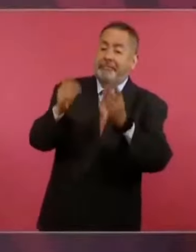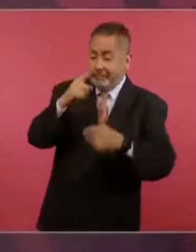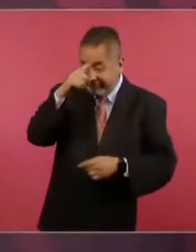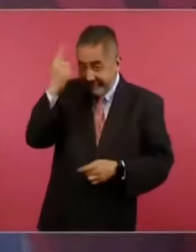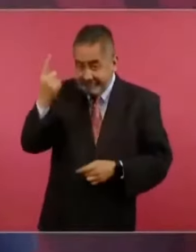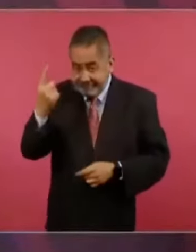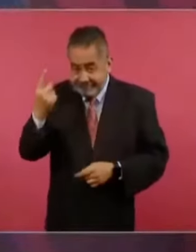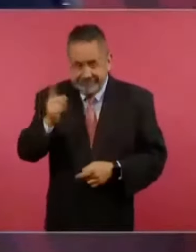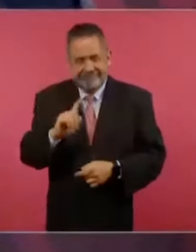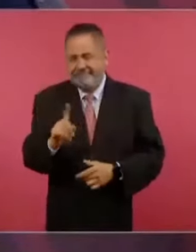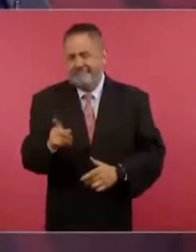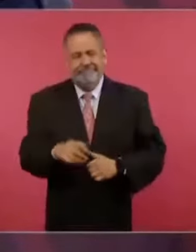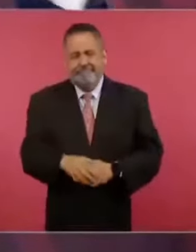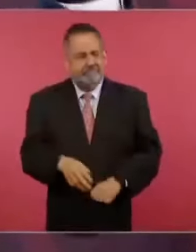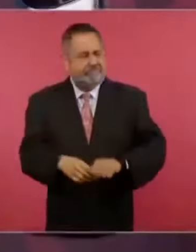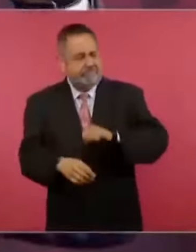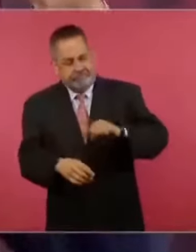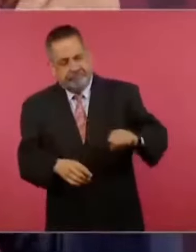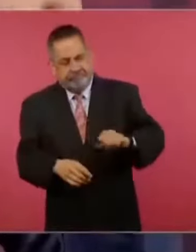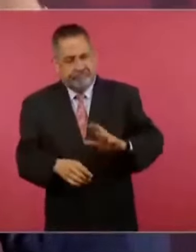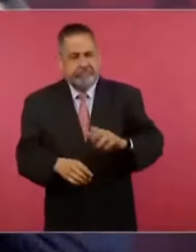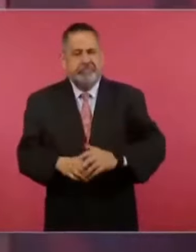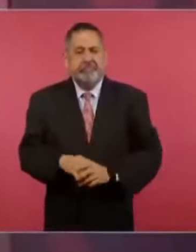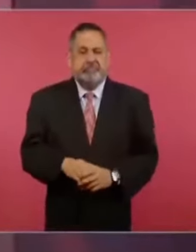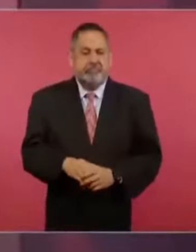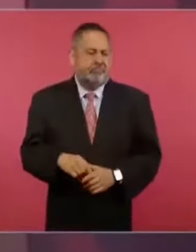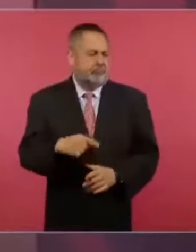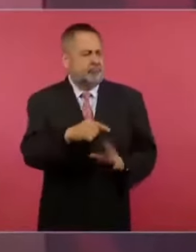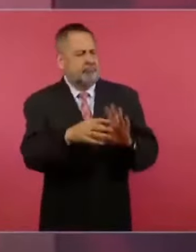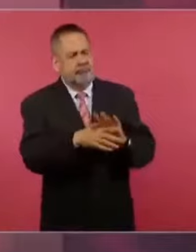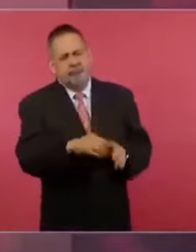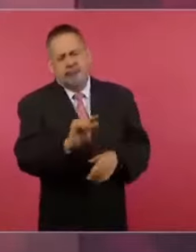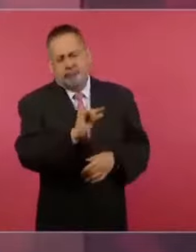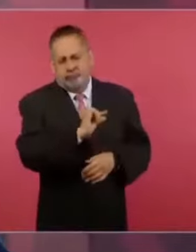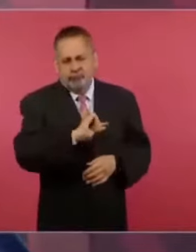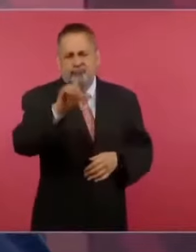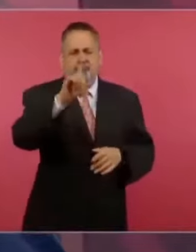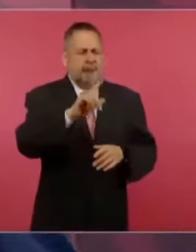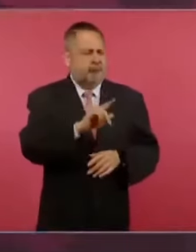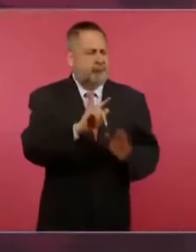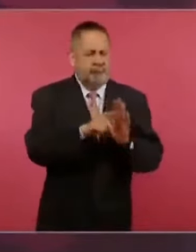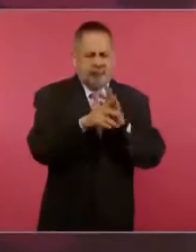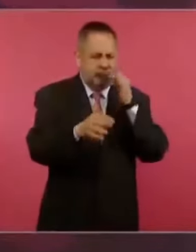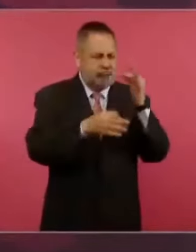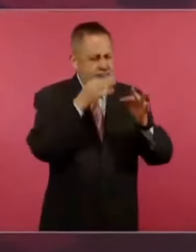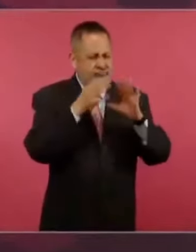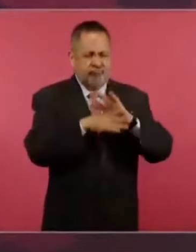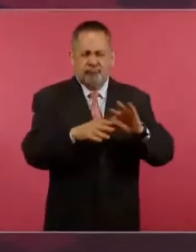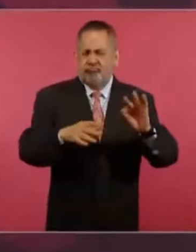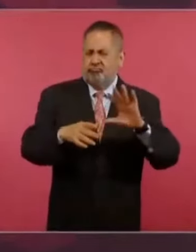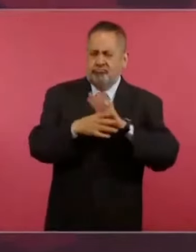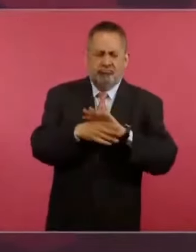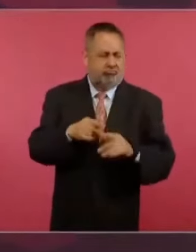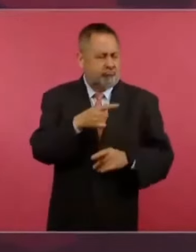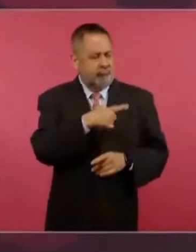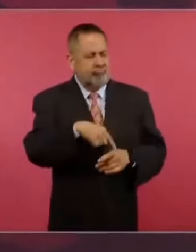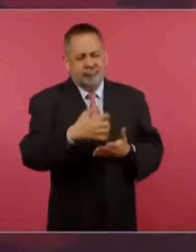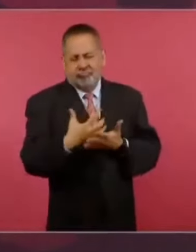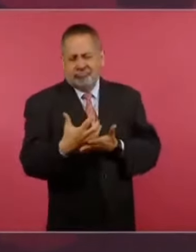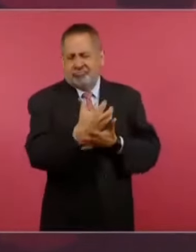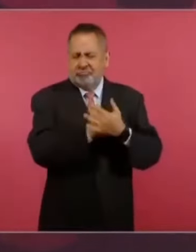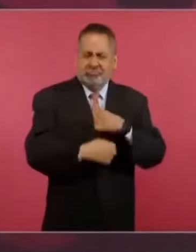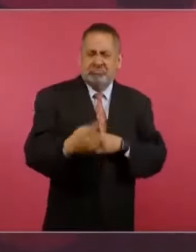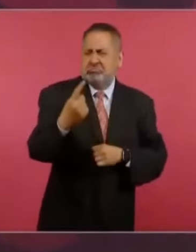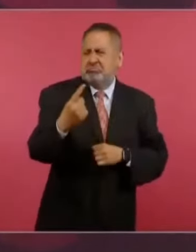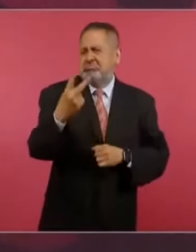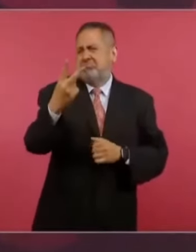Podrán ser los más famosos periodistas, los que ganan un millón,